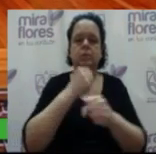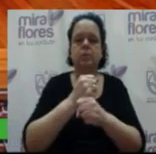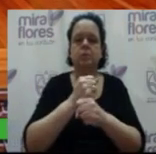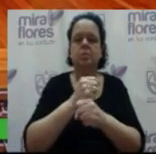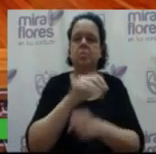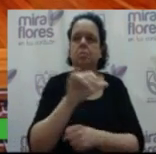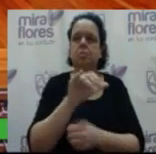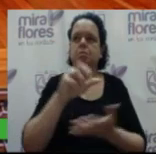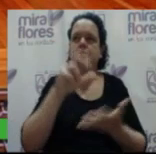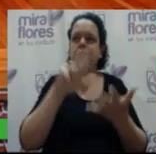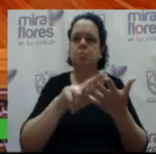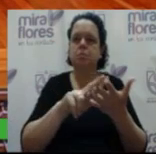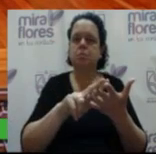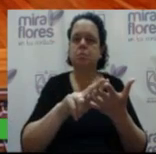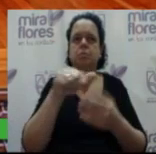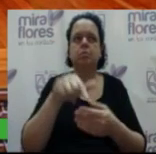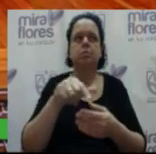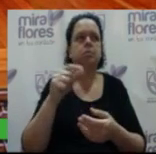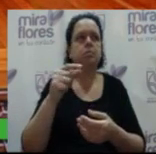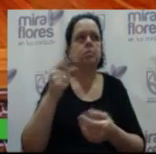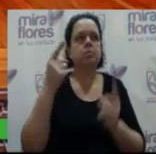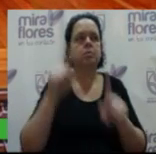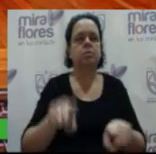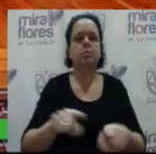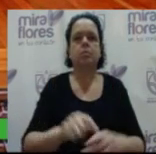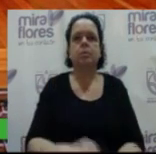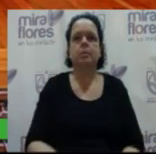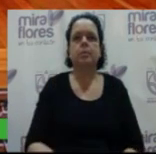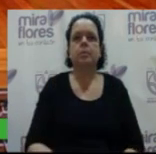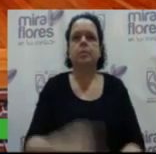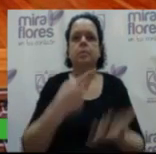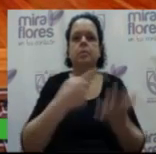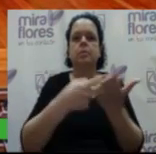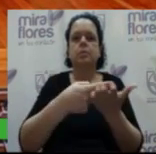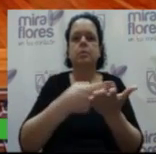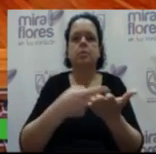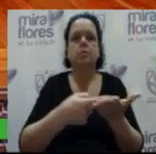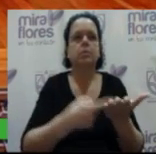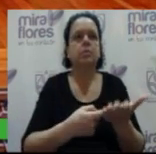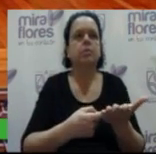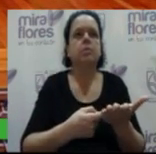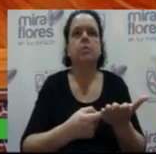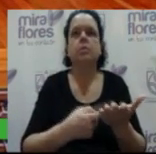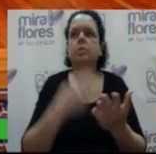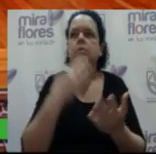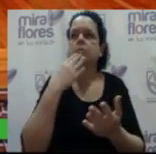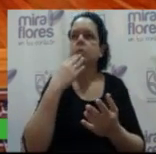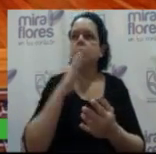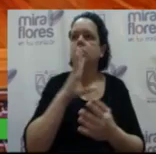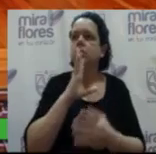las consideraciones expuestas en el presente acuerdo. Al debate, ofrezco el uso de la palabra. Ahora,